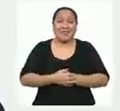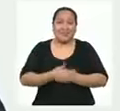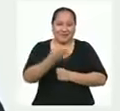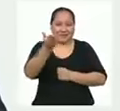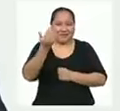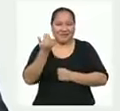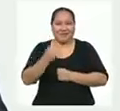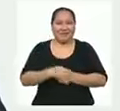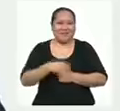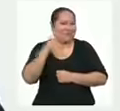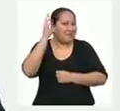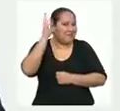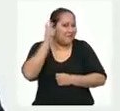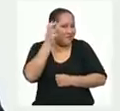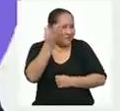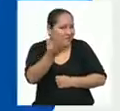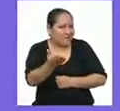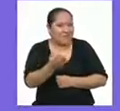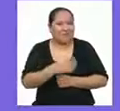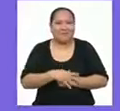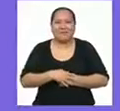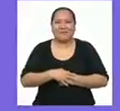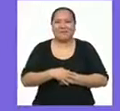Adelante, soy toda oídos.